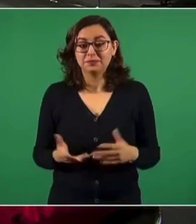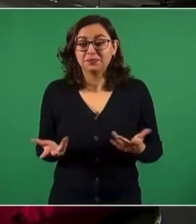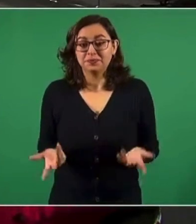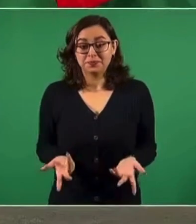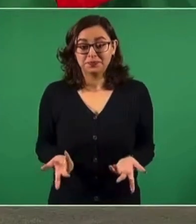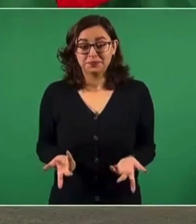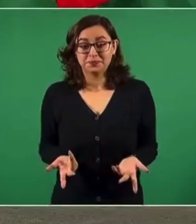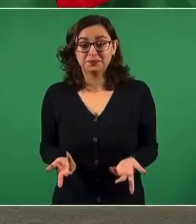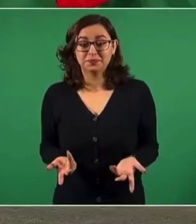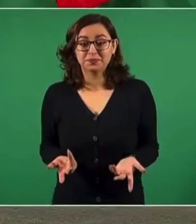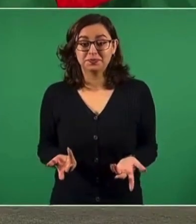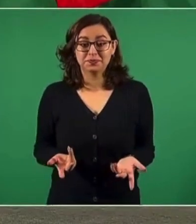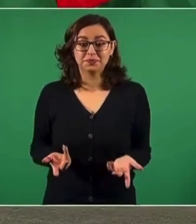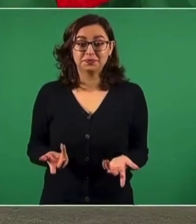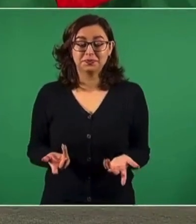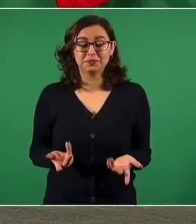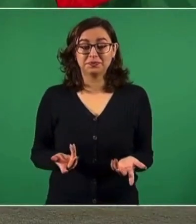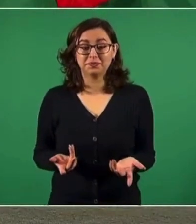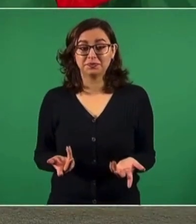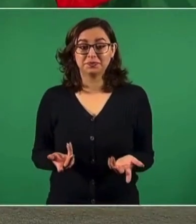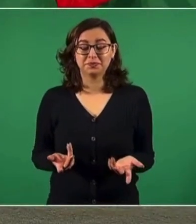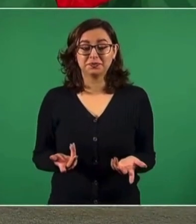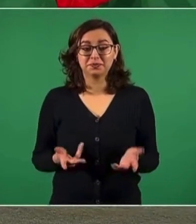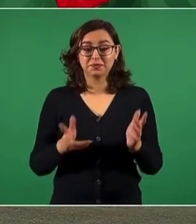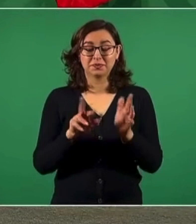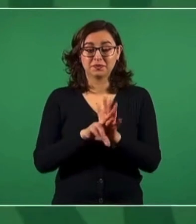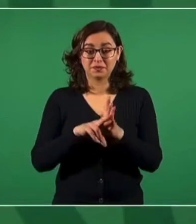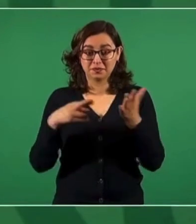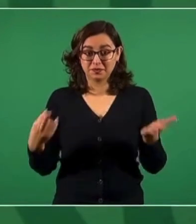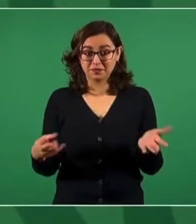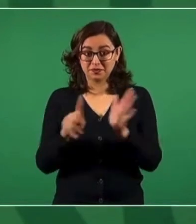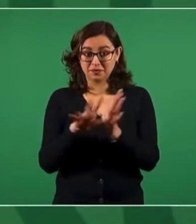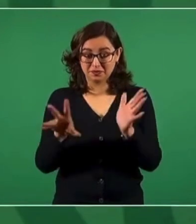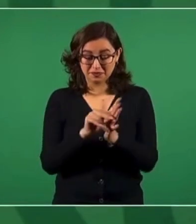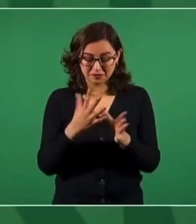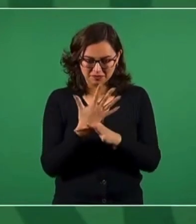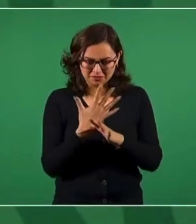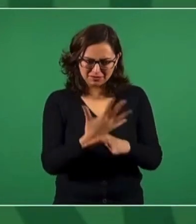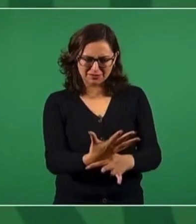plantea la revista, completamente